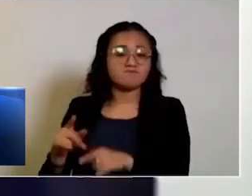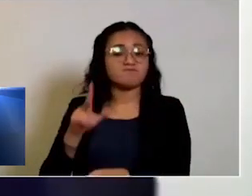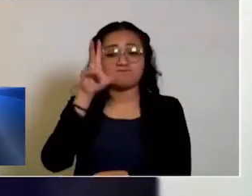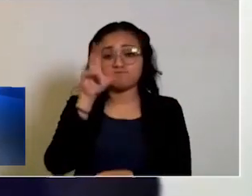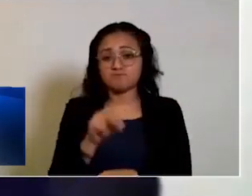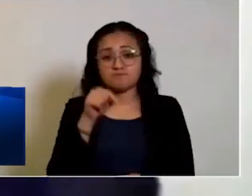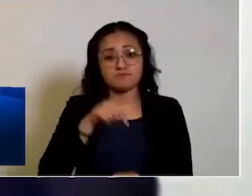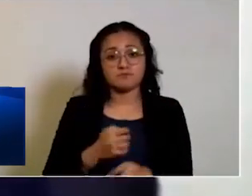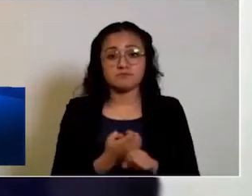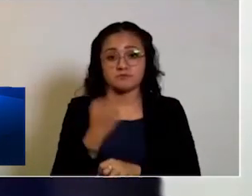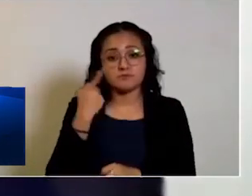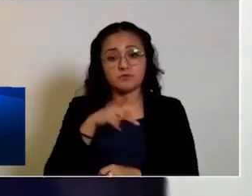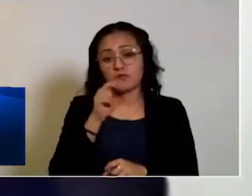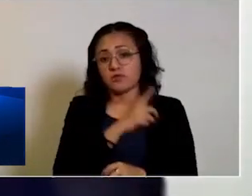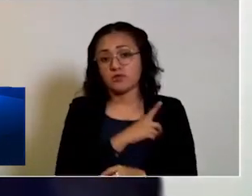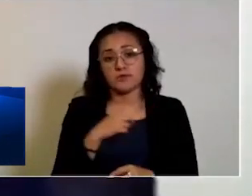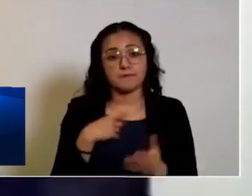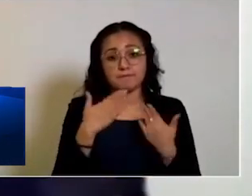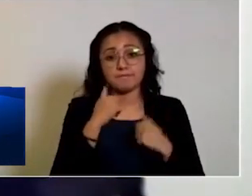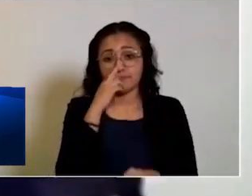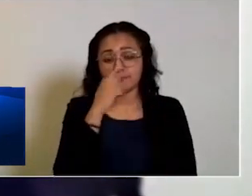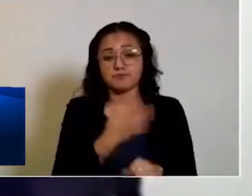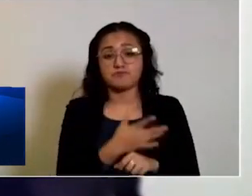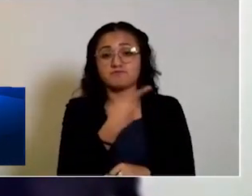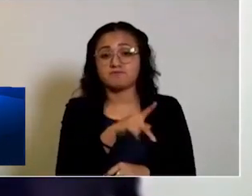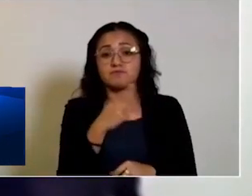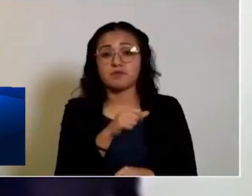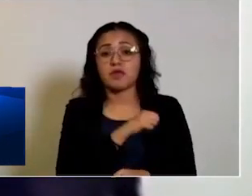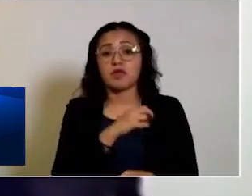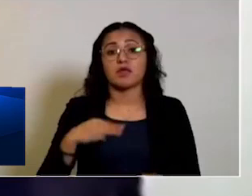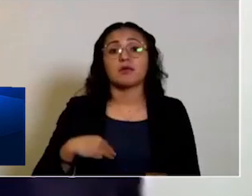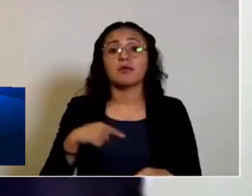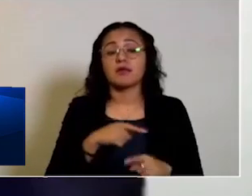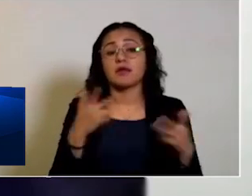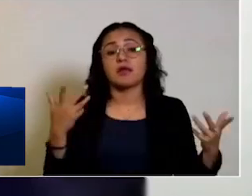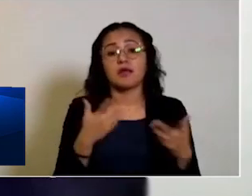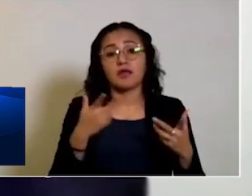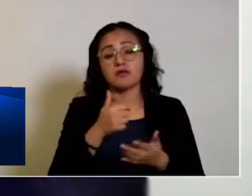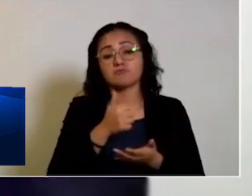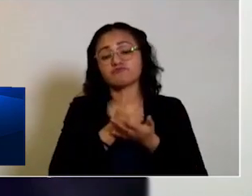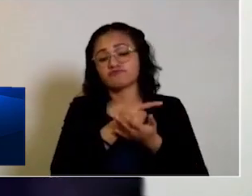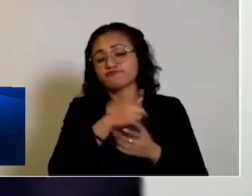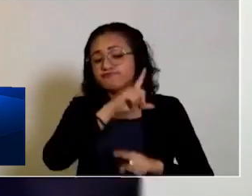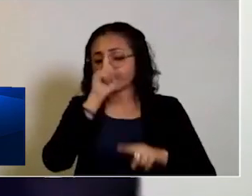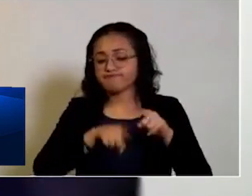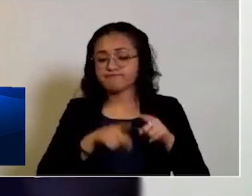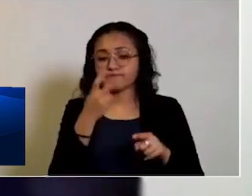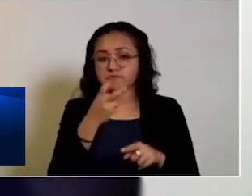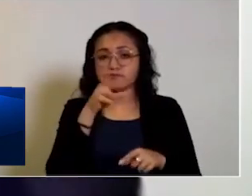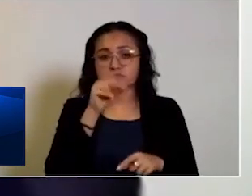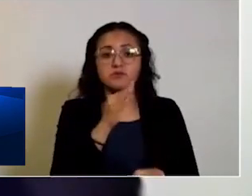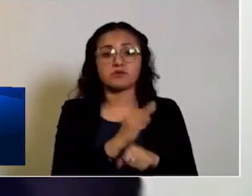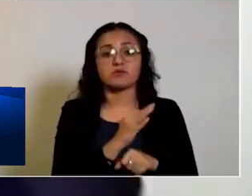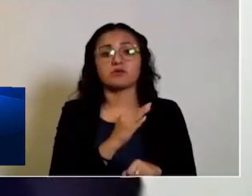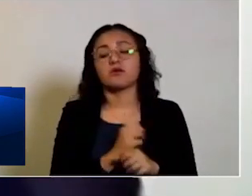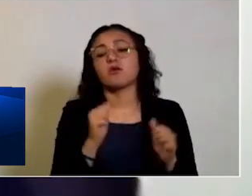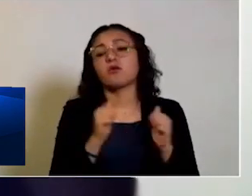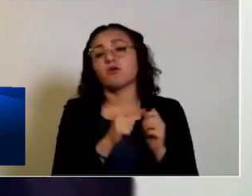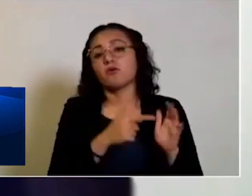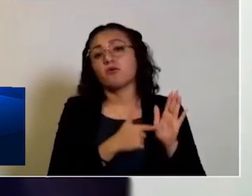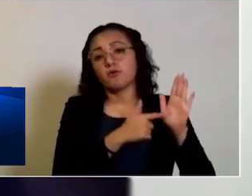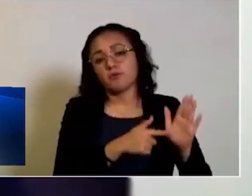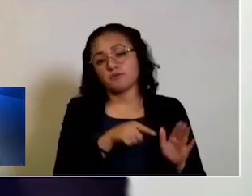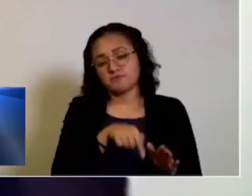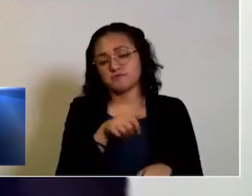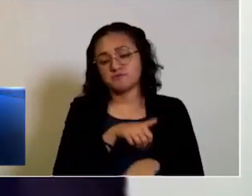prohibido en el Estado de Puebla, siendo responsabilidad de los ayuntamientos actuar y ejecutar acciones y medidas que permitan el cumplimiento de este